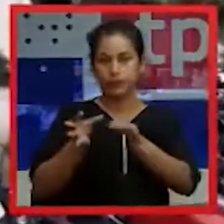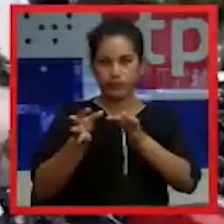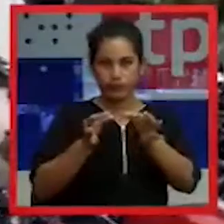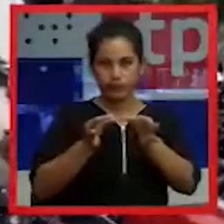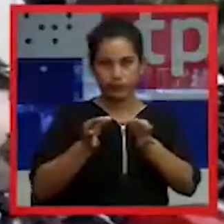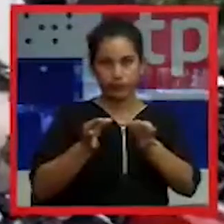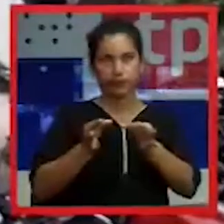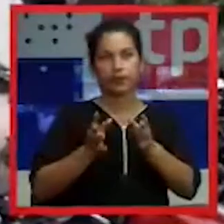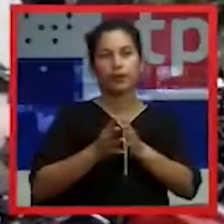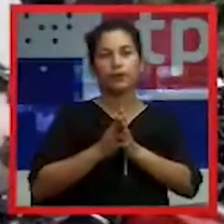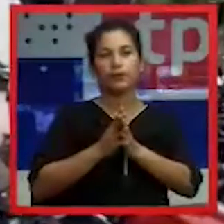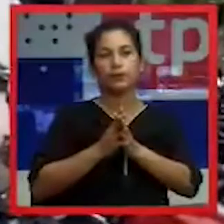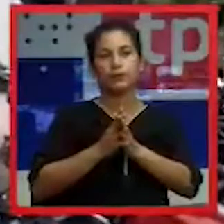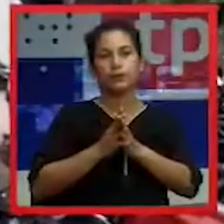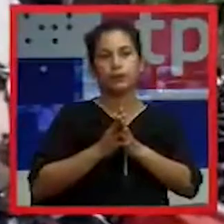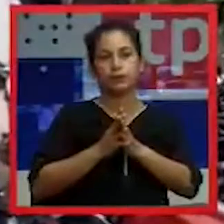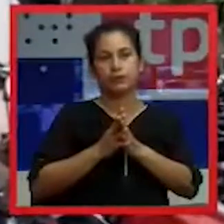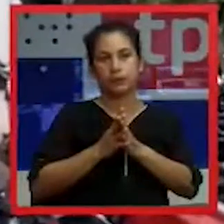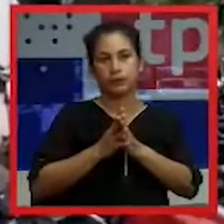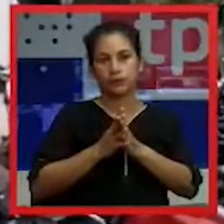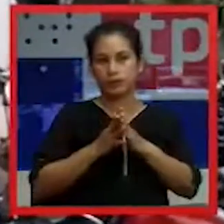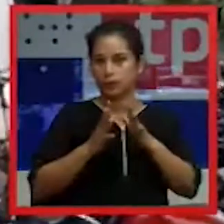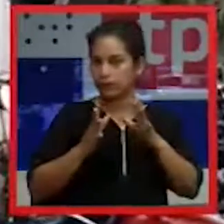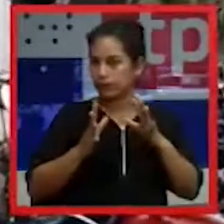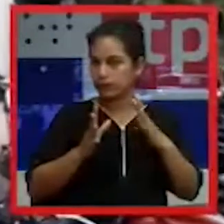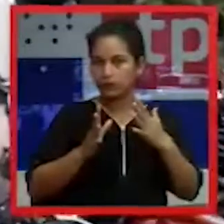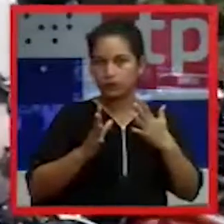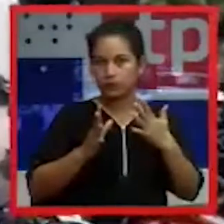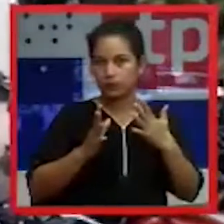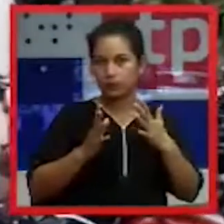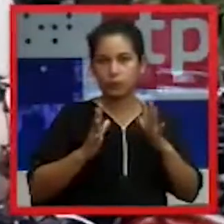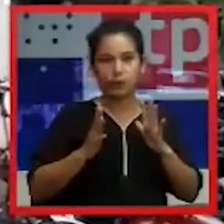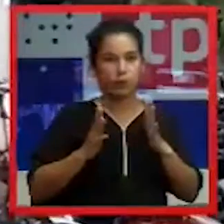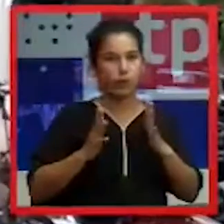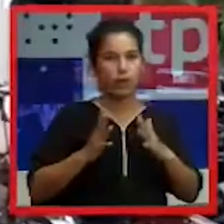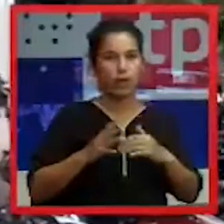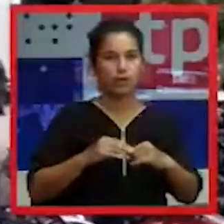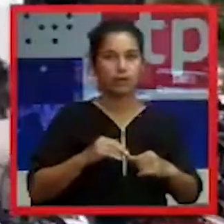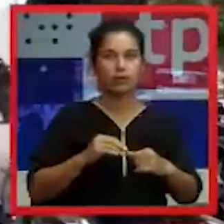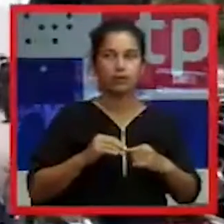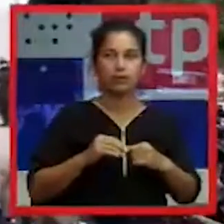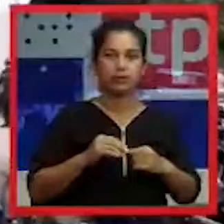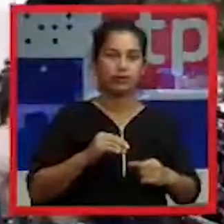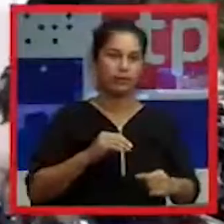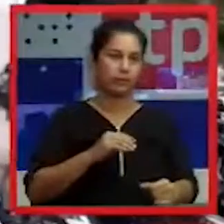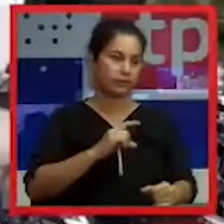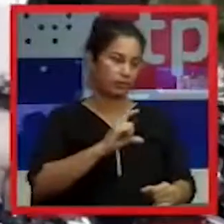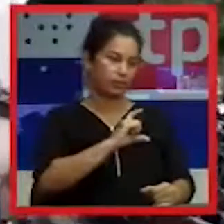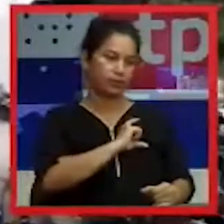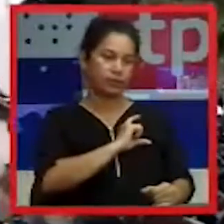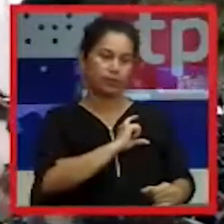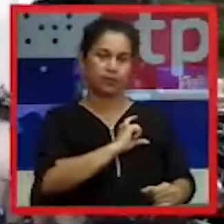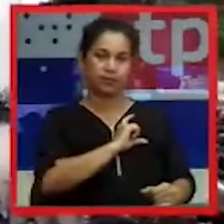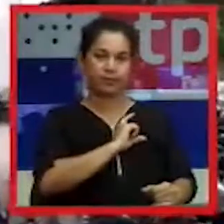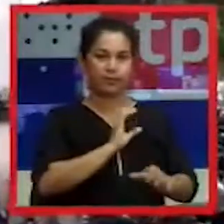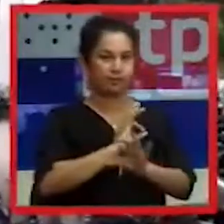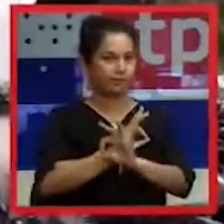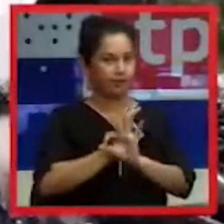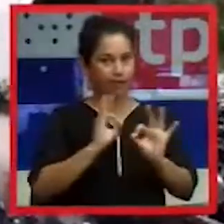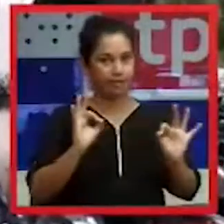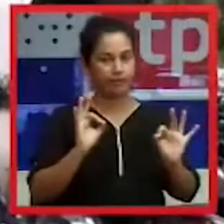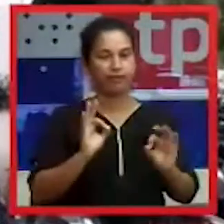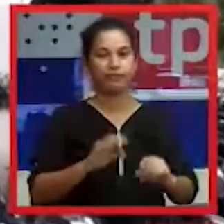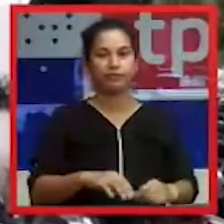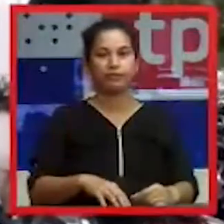Primeramente, no hay ningún personal de la institución de la Policía Boliviana involucrado en ningún caso en estos días.